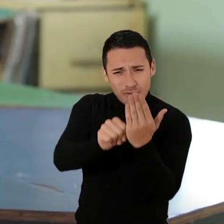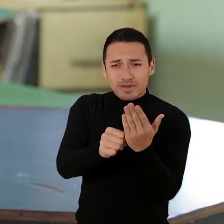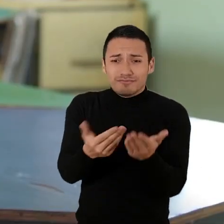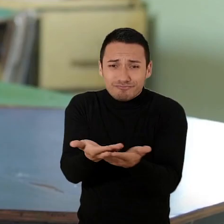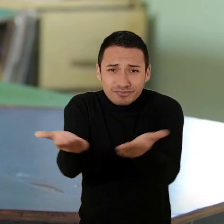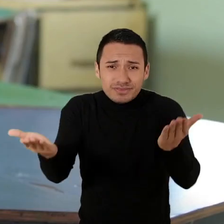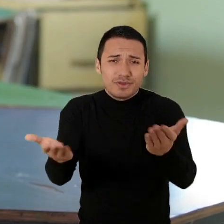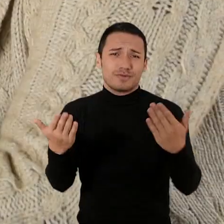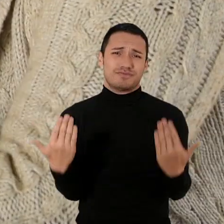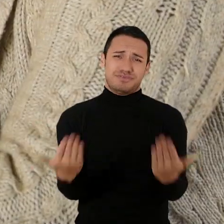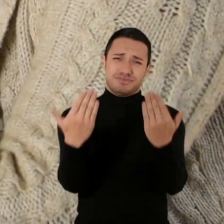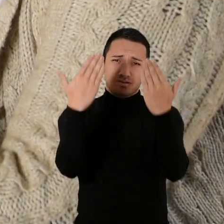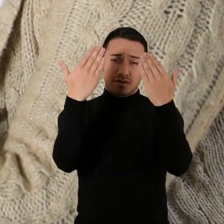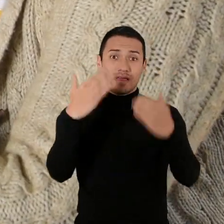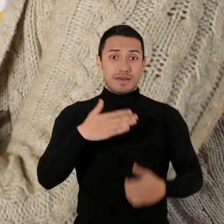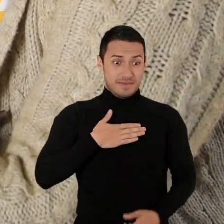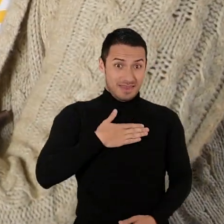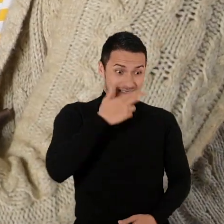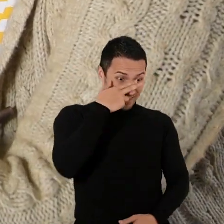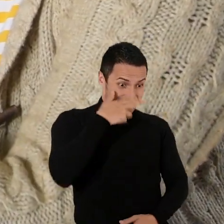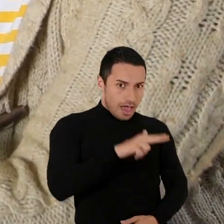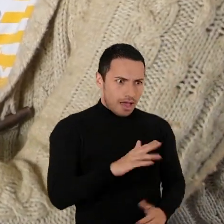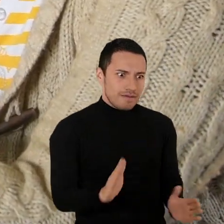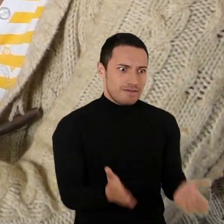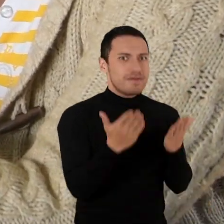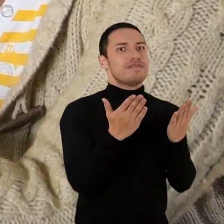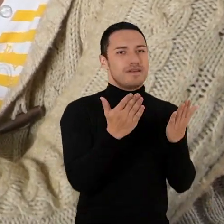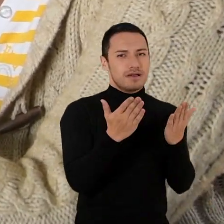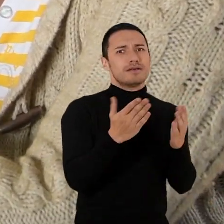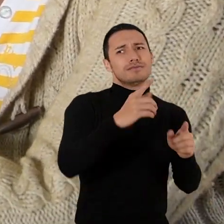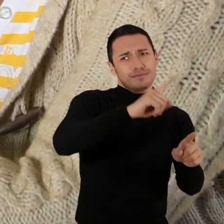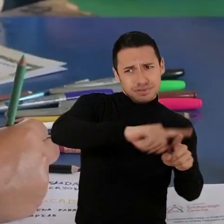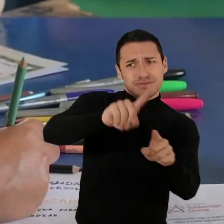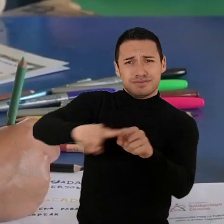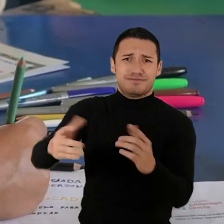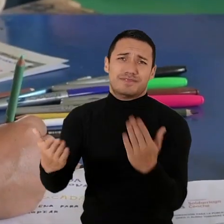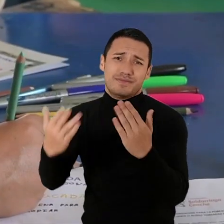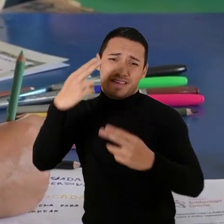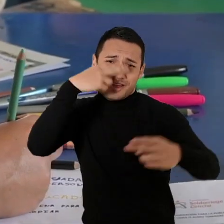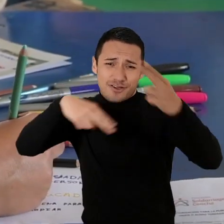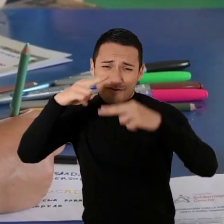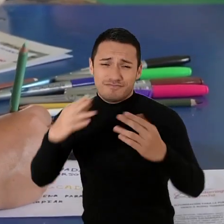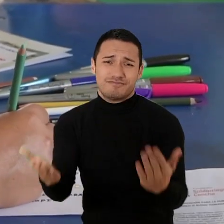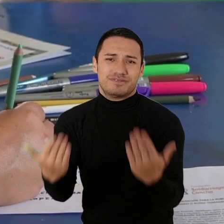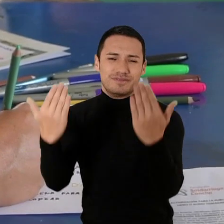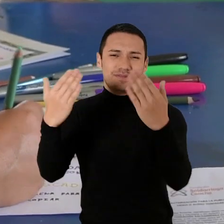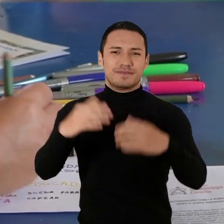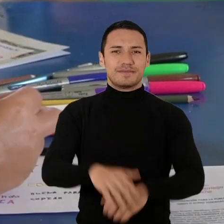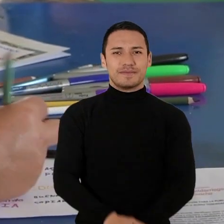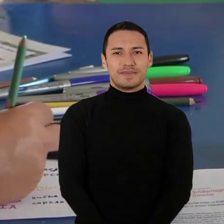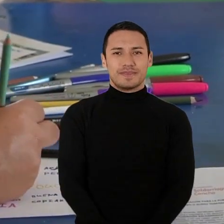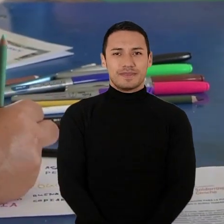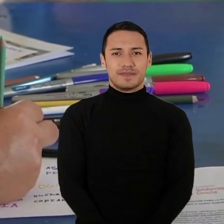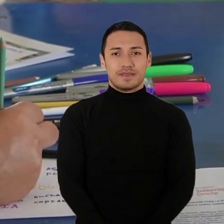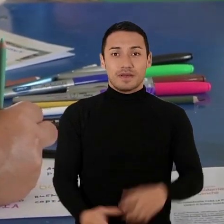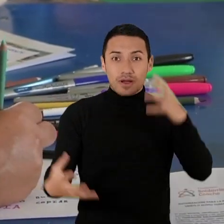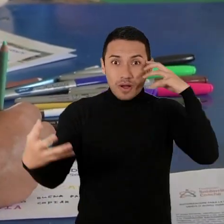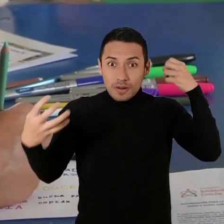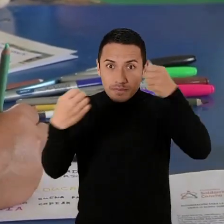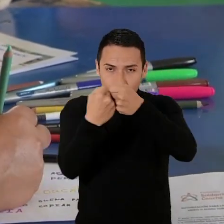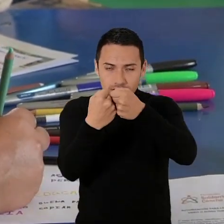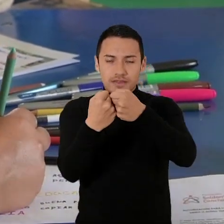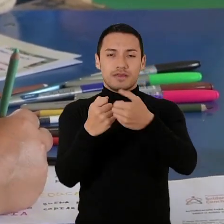sirve a muchos niños, así como sale beneficiada la mía y salen beneficiadas otros niños de aquí Además, nosotros